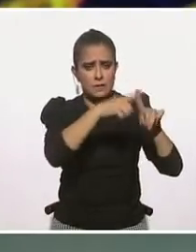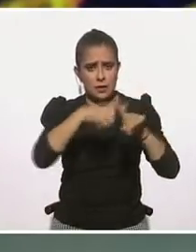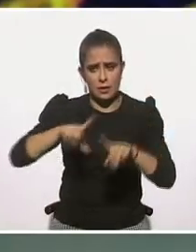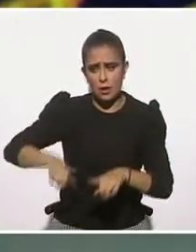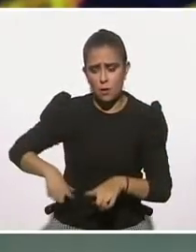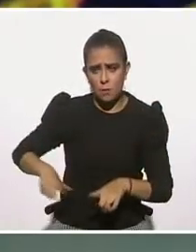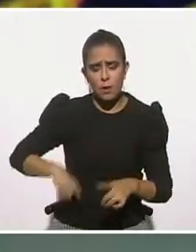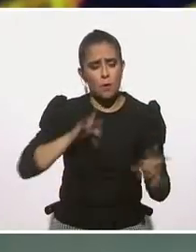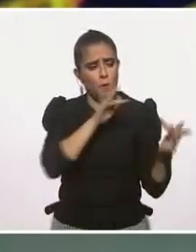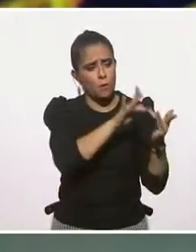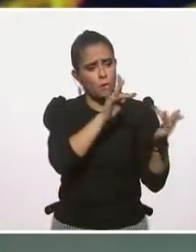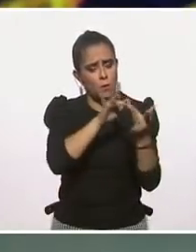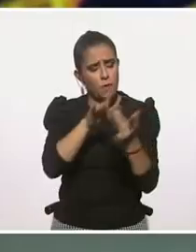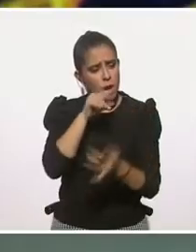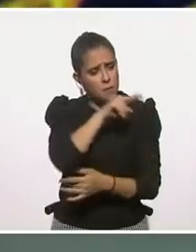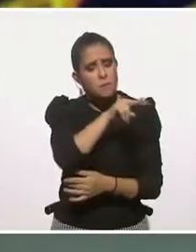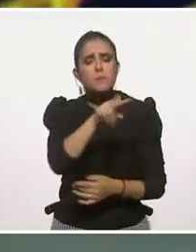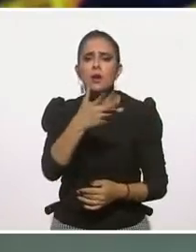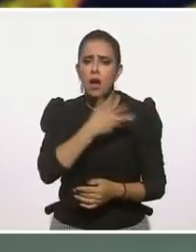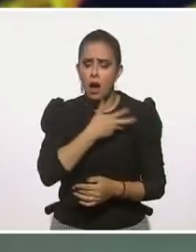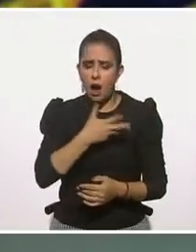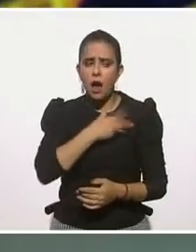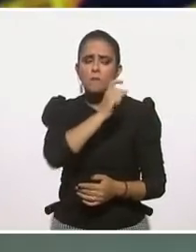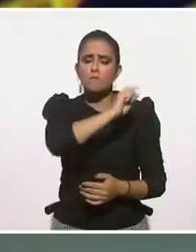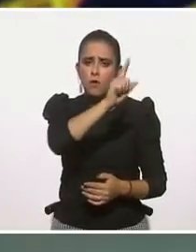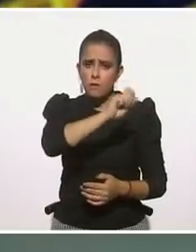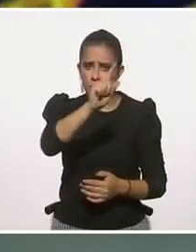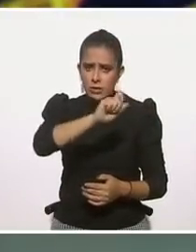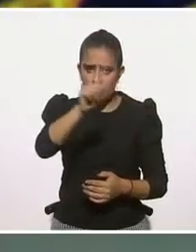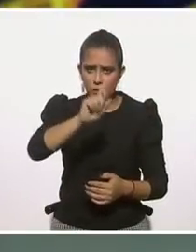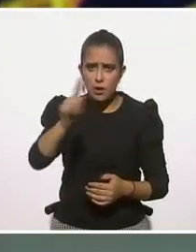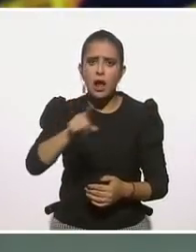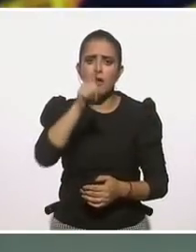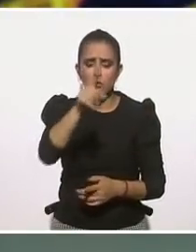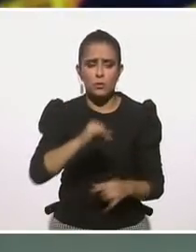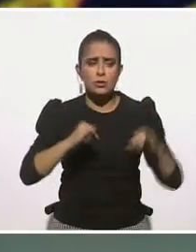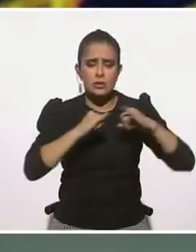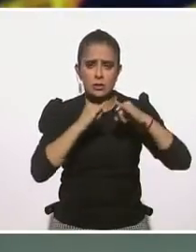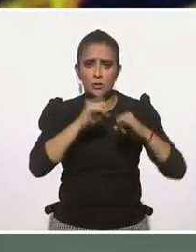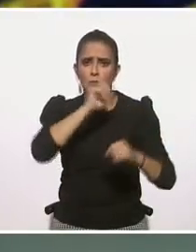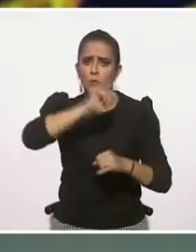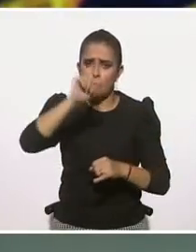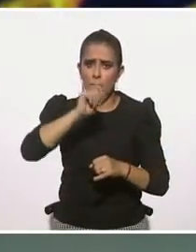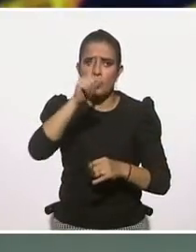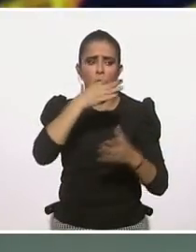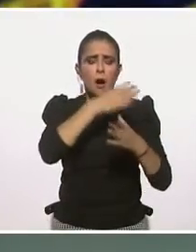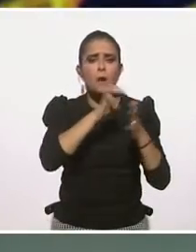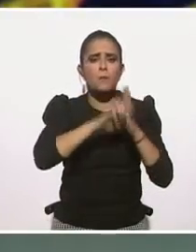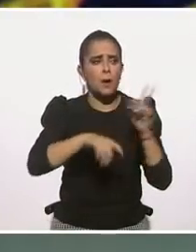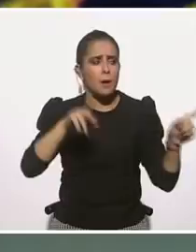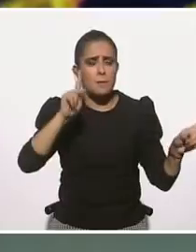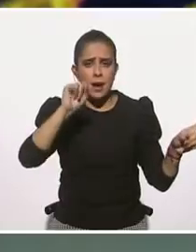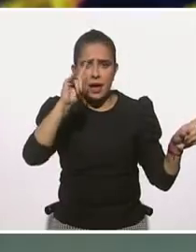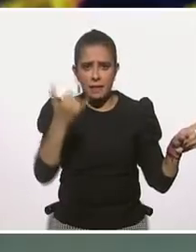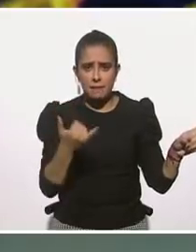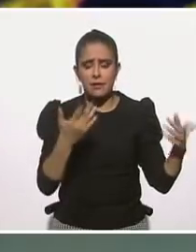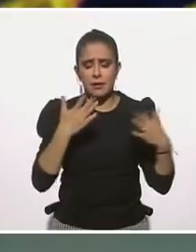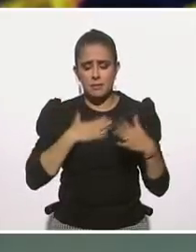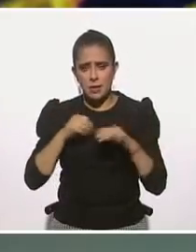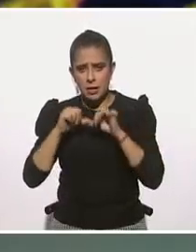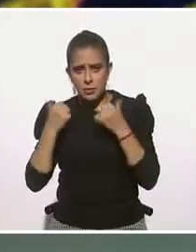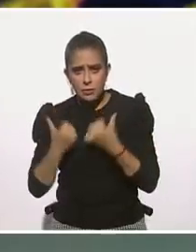pero hay recursos, hay recursos. Acérquense al tema de instituciones como la que representa Pati, la de nosotros